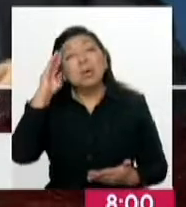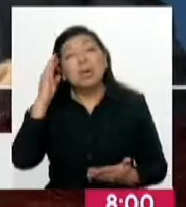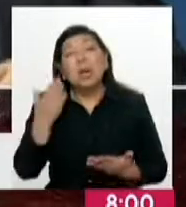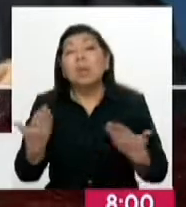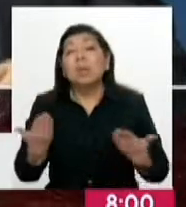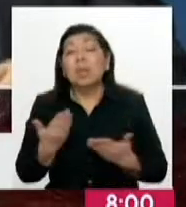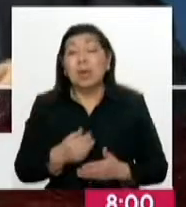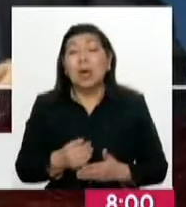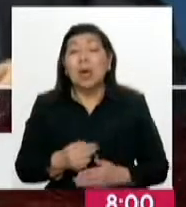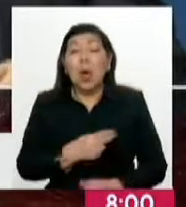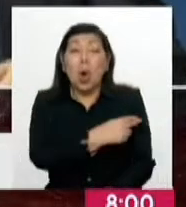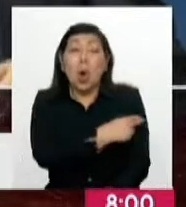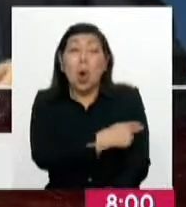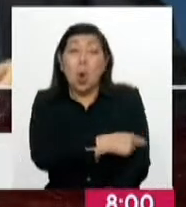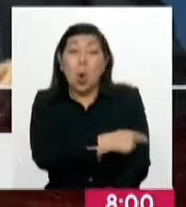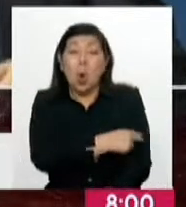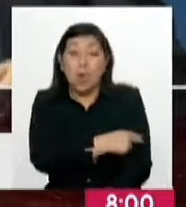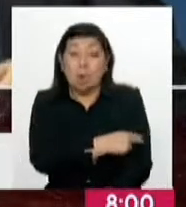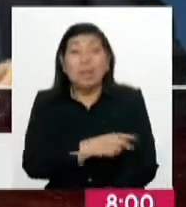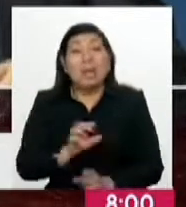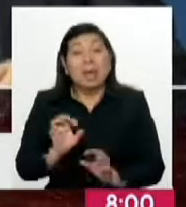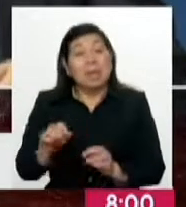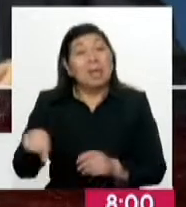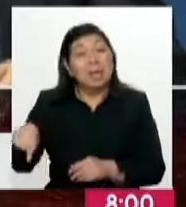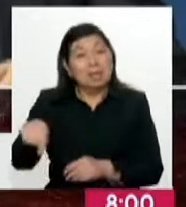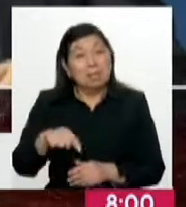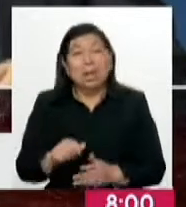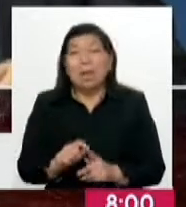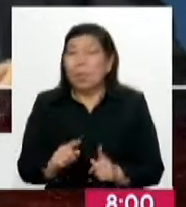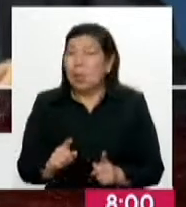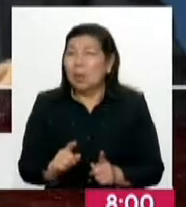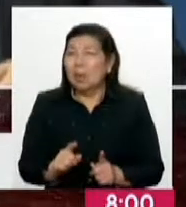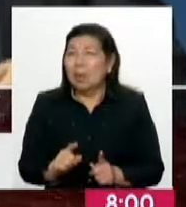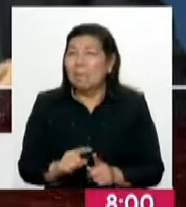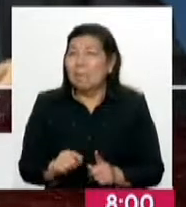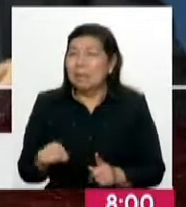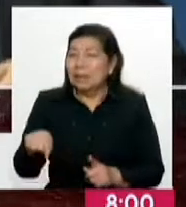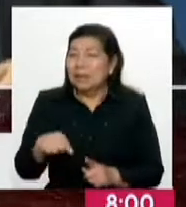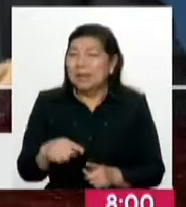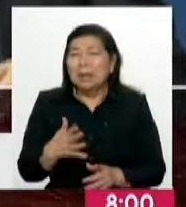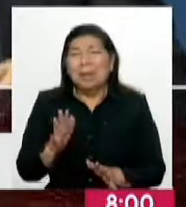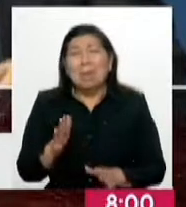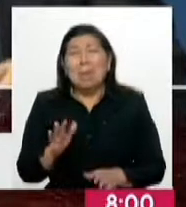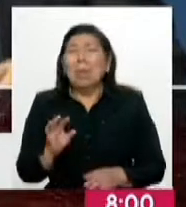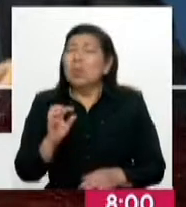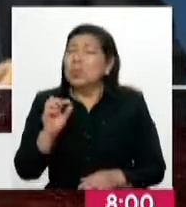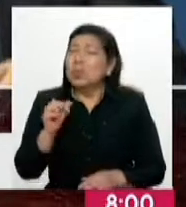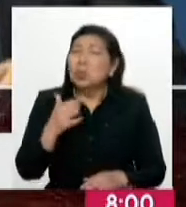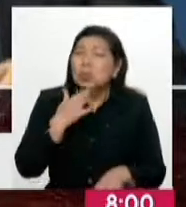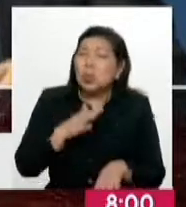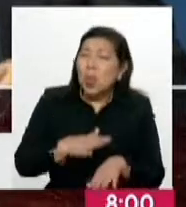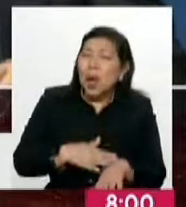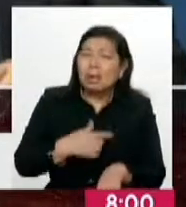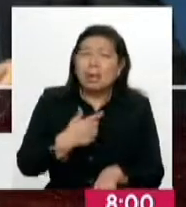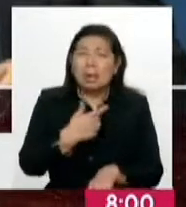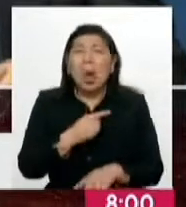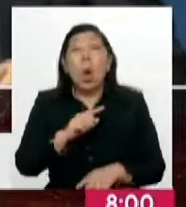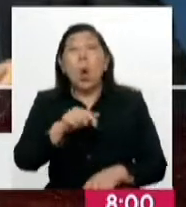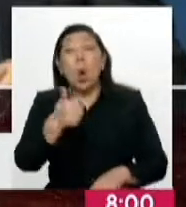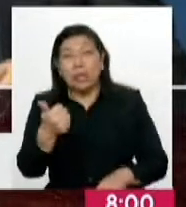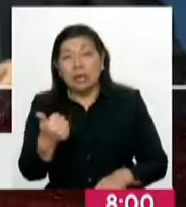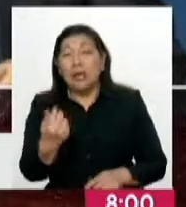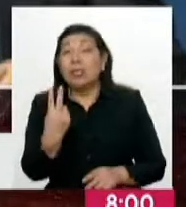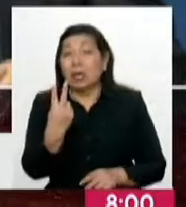En el hospital de Pangoa también. parece que no es de mucha consideración la herida, pero ya las investigaciones